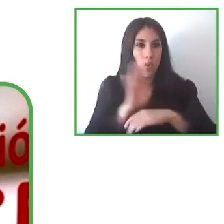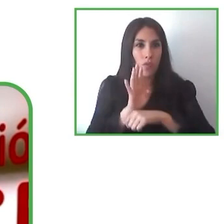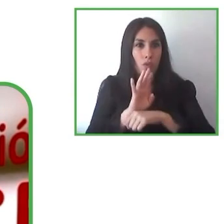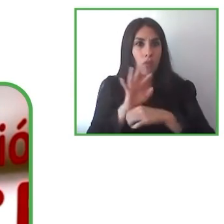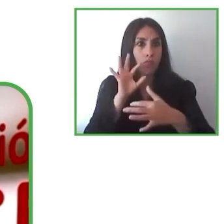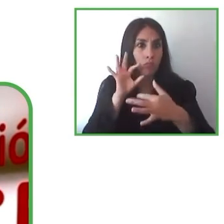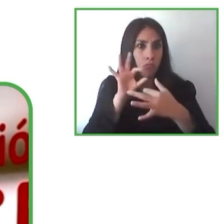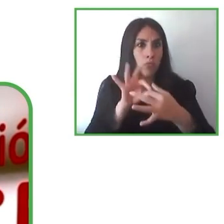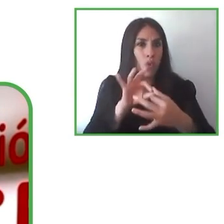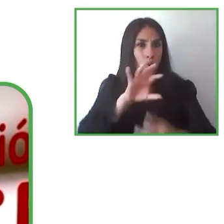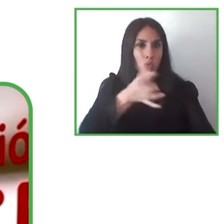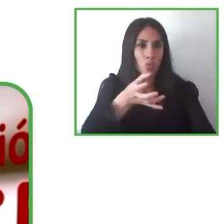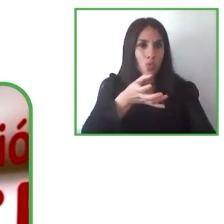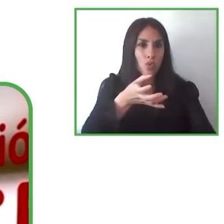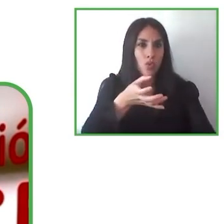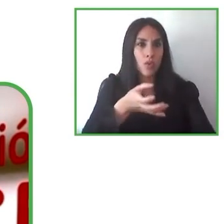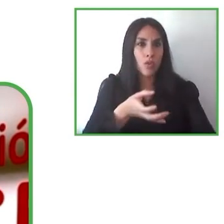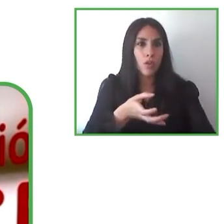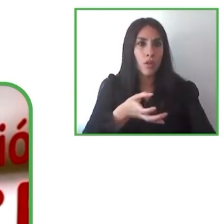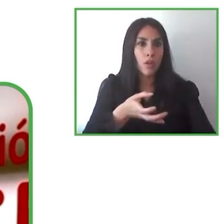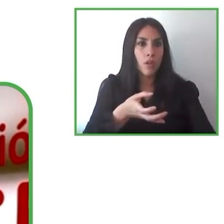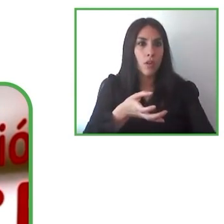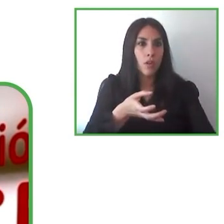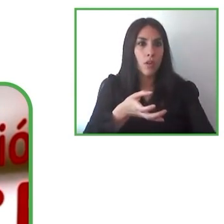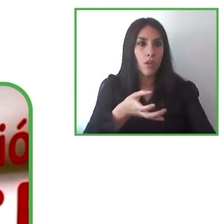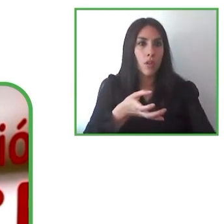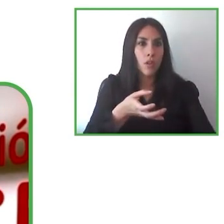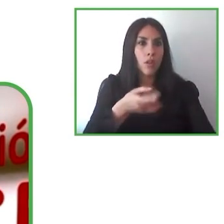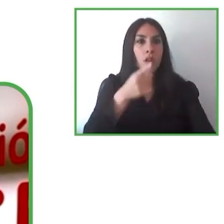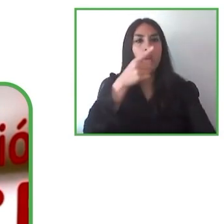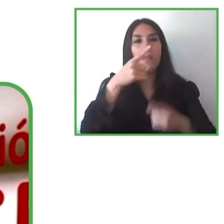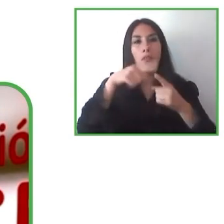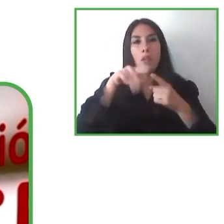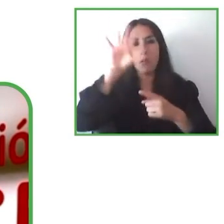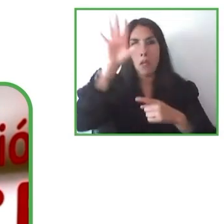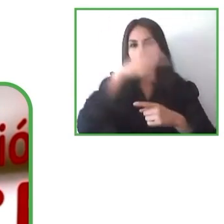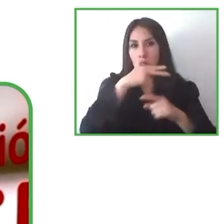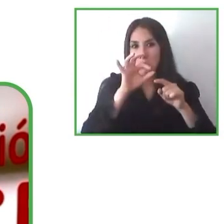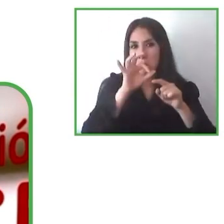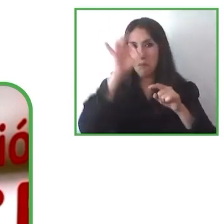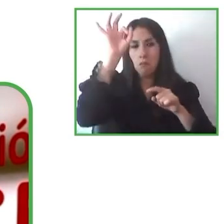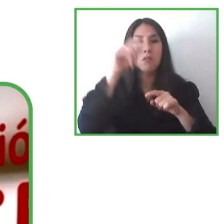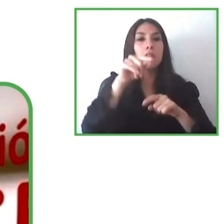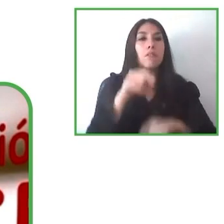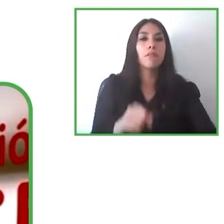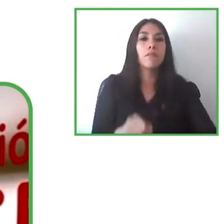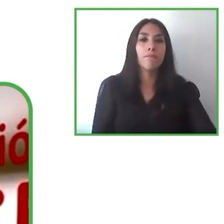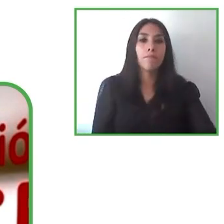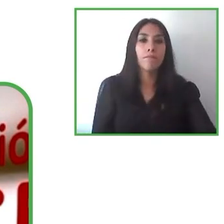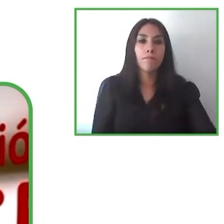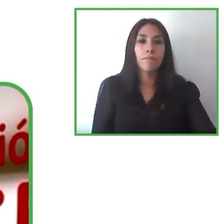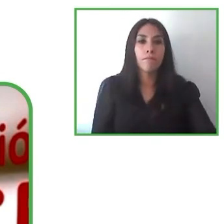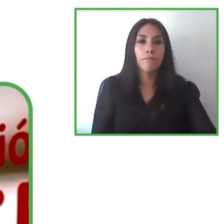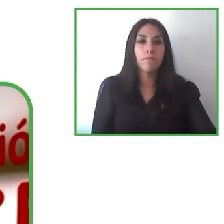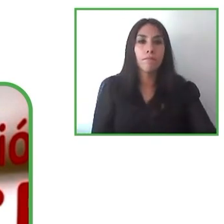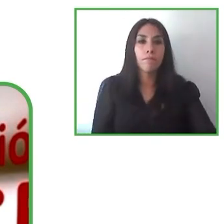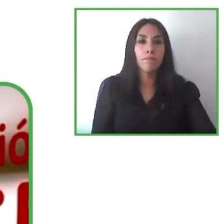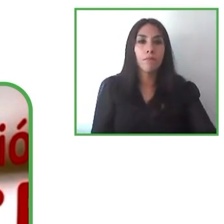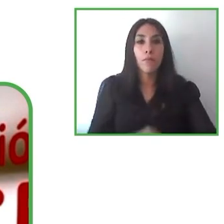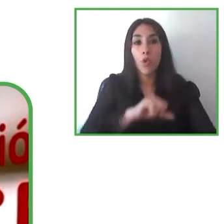la aprobación para América Latina y también expandirnos en esa región